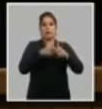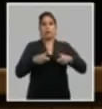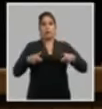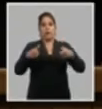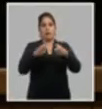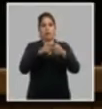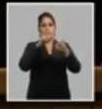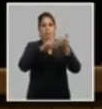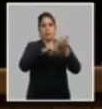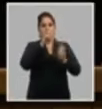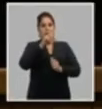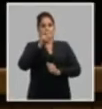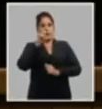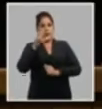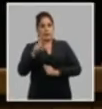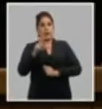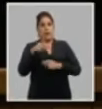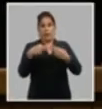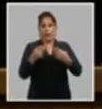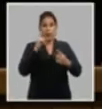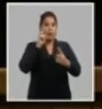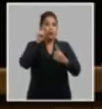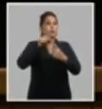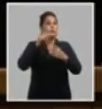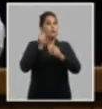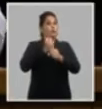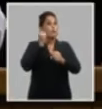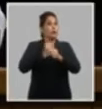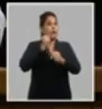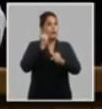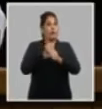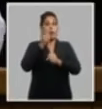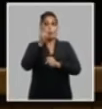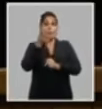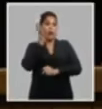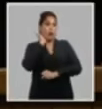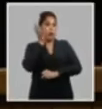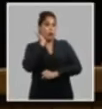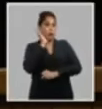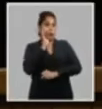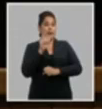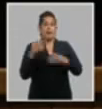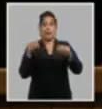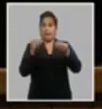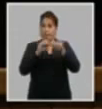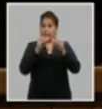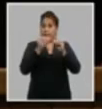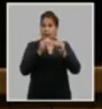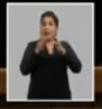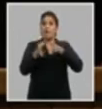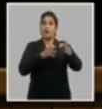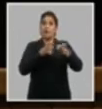congreso del partido acerca de los objetivos de trabajo de la primera conferencia relacionado con el funcionamiento la actividad